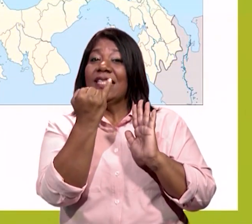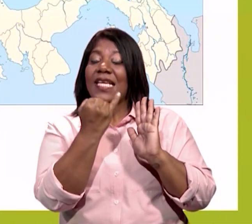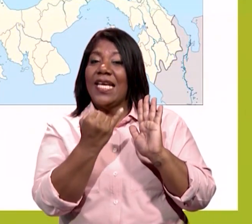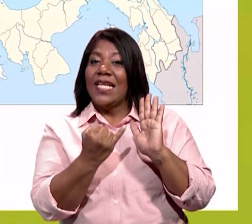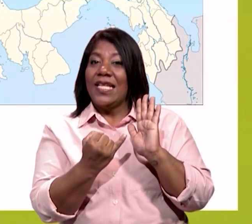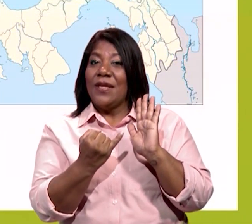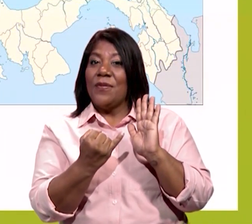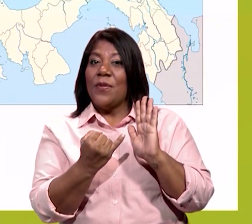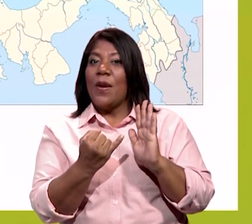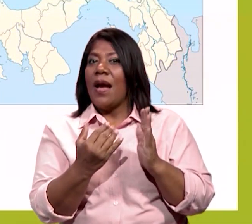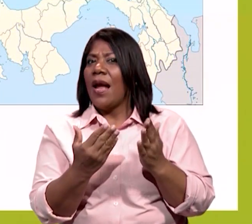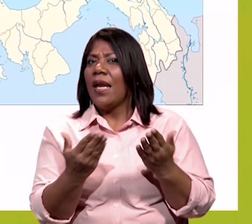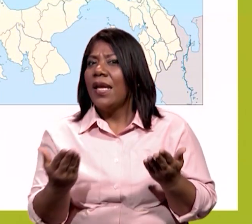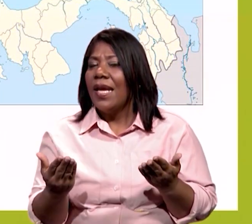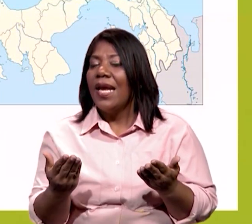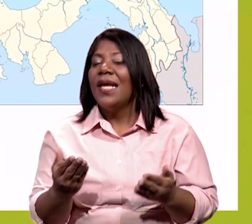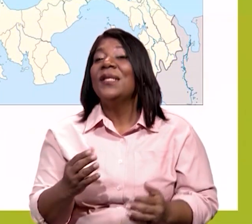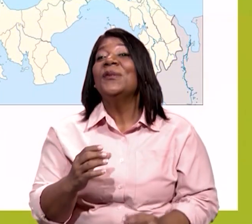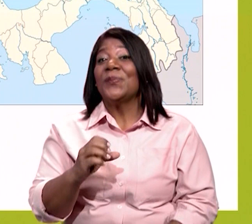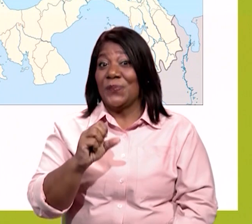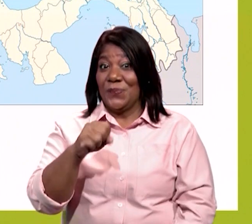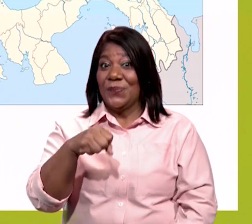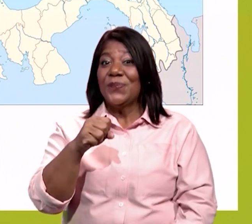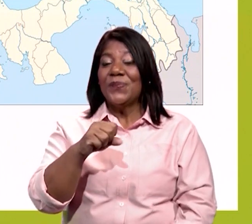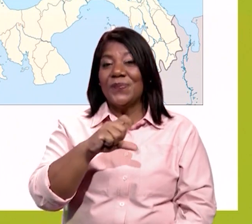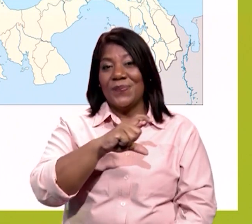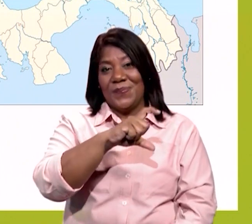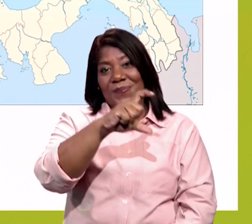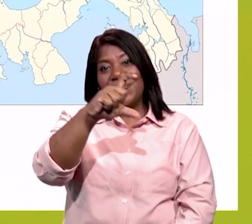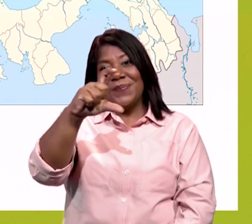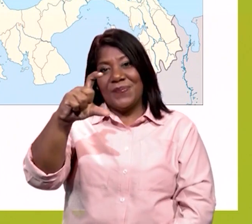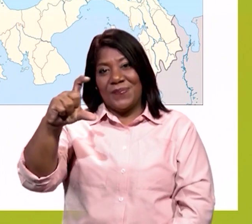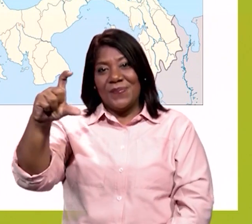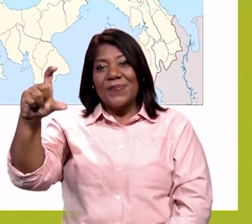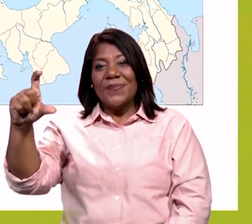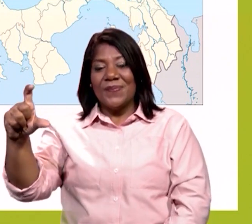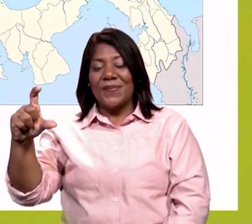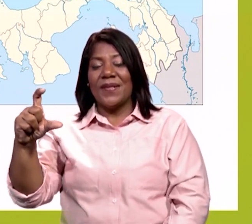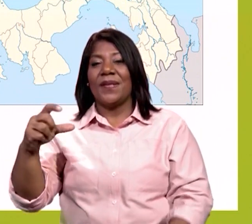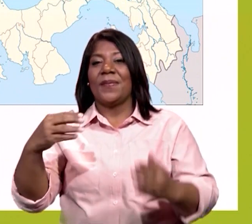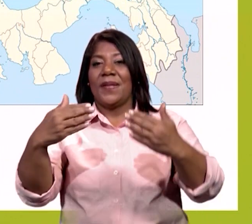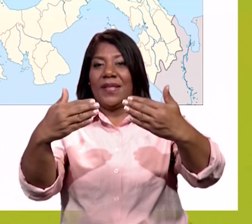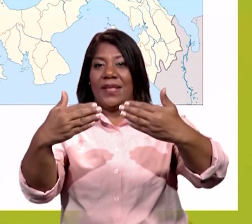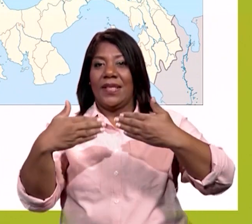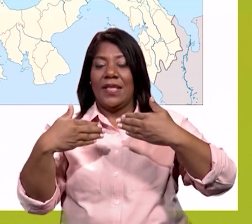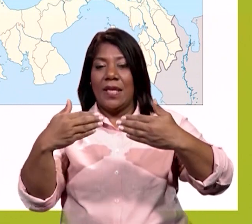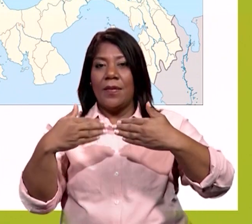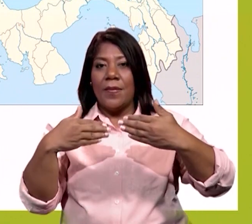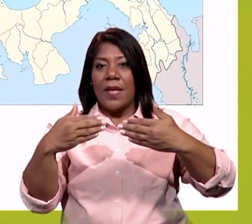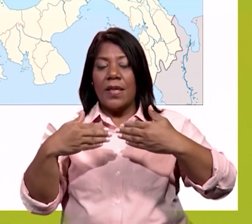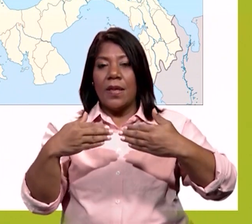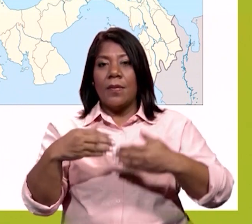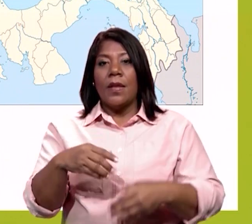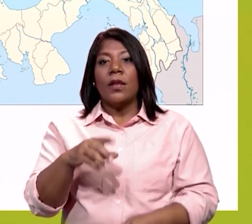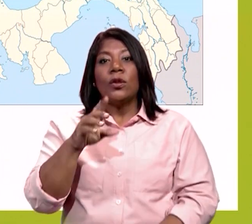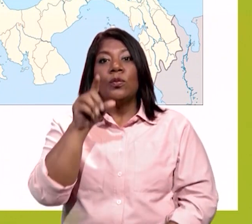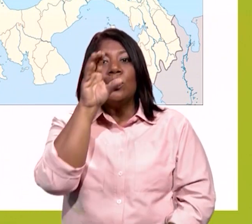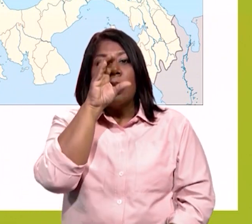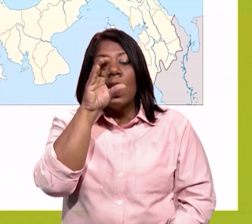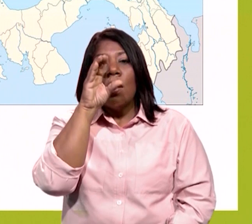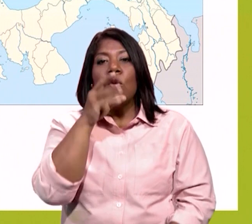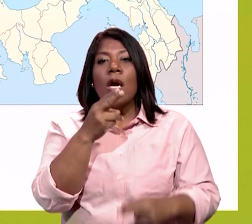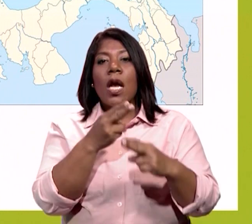mapa de Panamá. ¿Sí? Dibuja el mapa de Panamá y colorea la ubicación de Siete